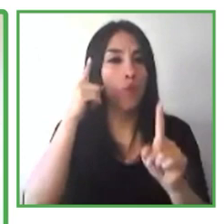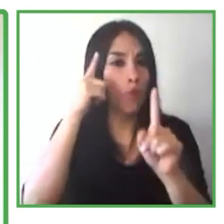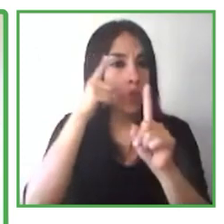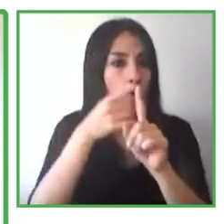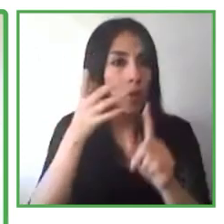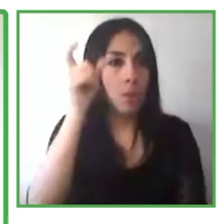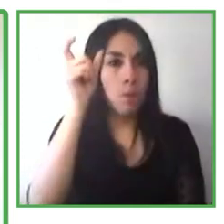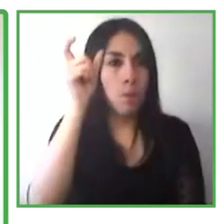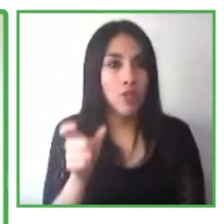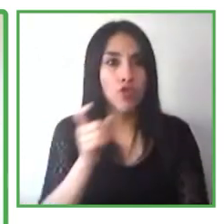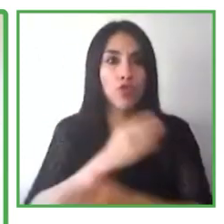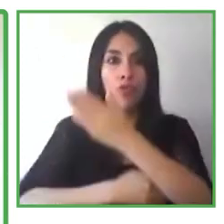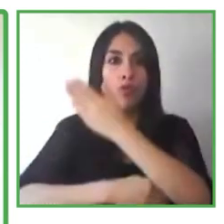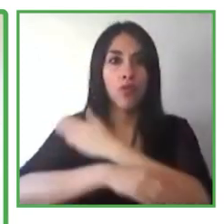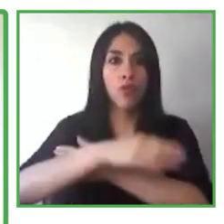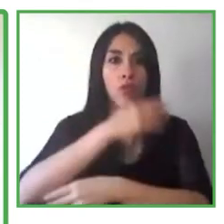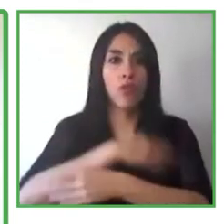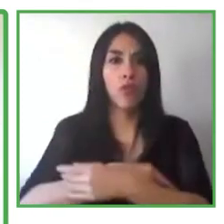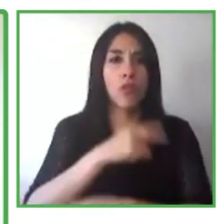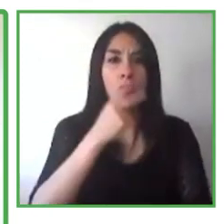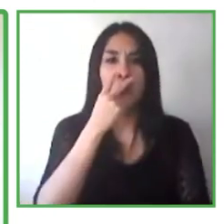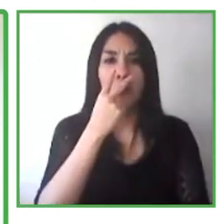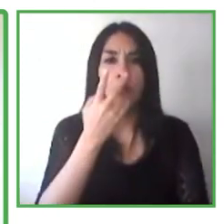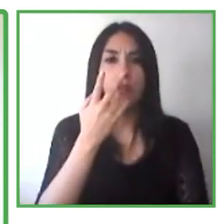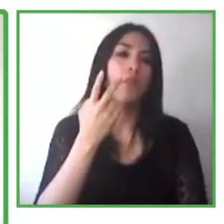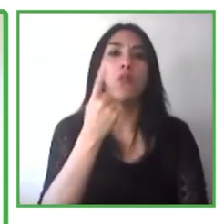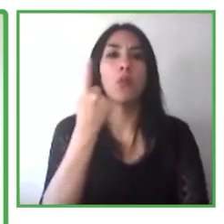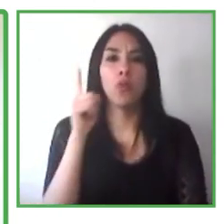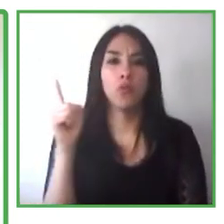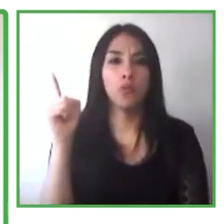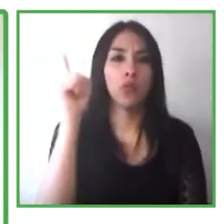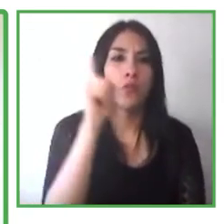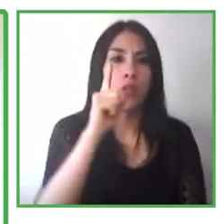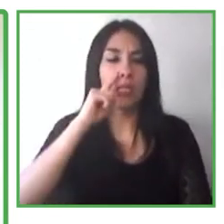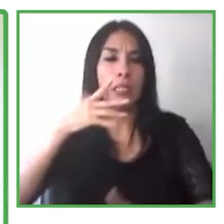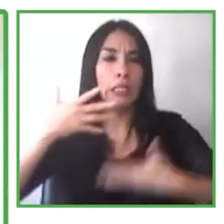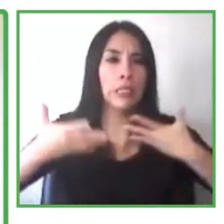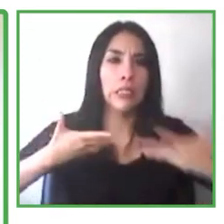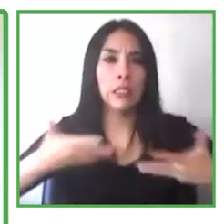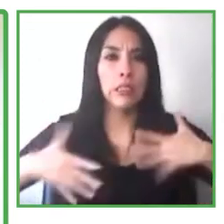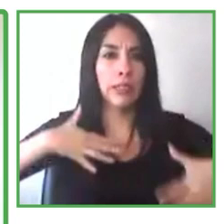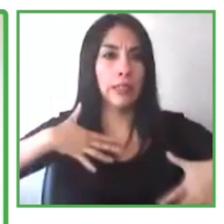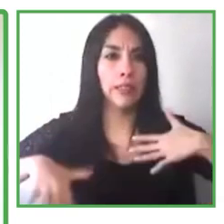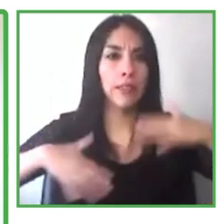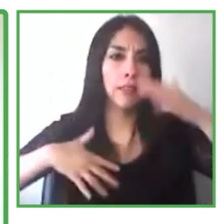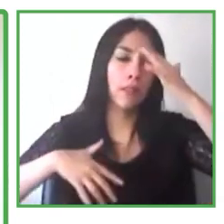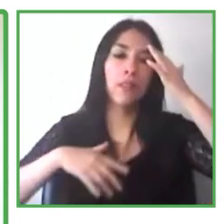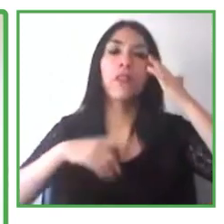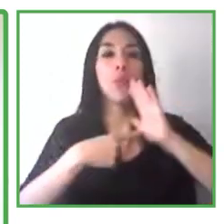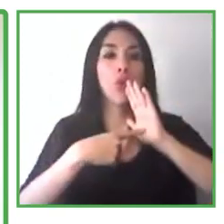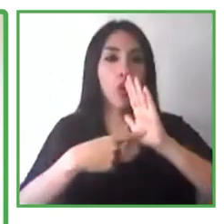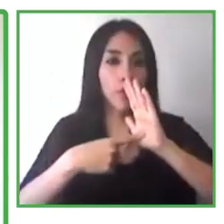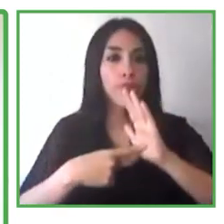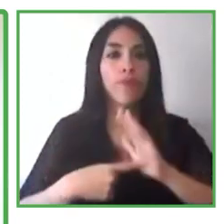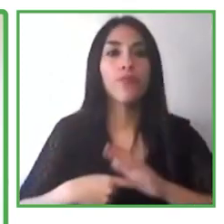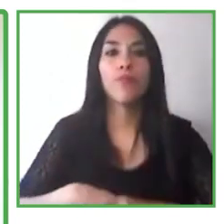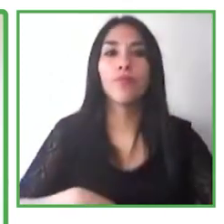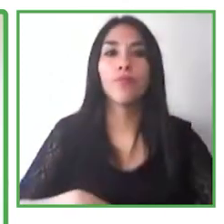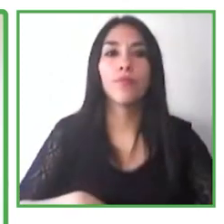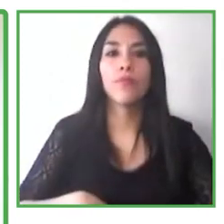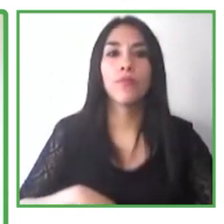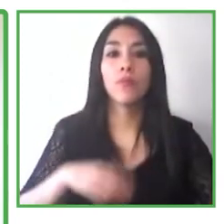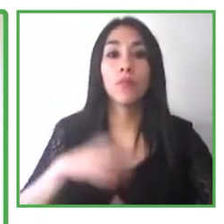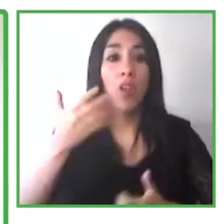tenemos iniciativas por la empresa y vamos a ver cosas como un landing page, que son especialmente dedicadas a los candidatos con discapacidades.